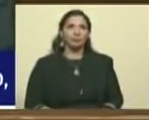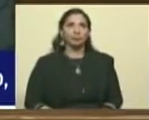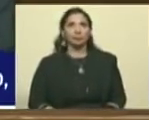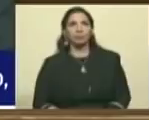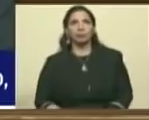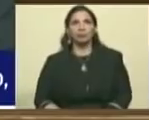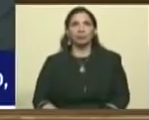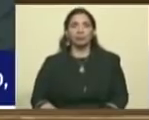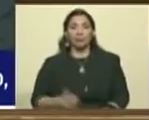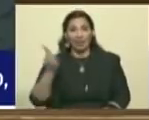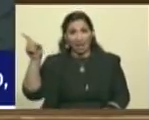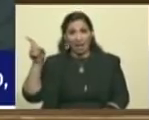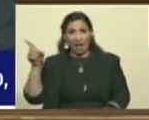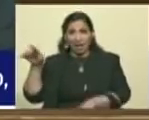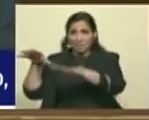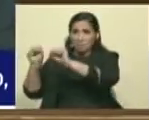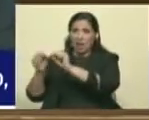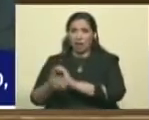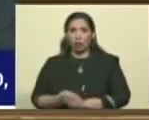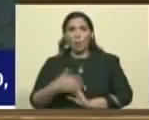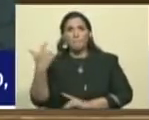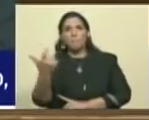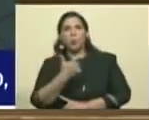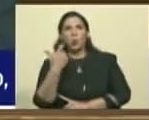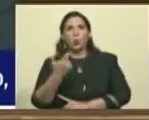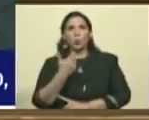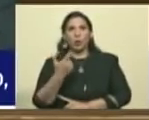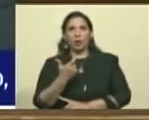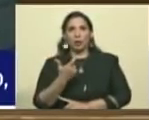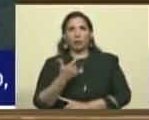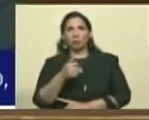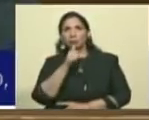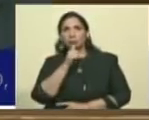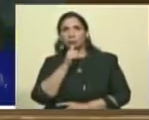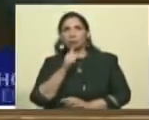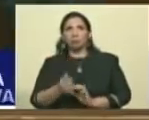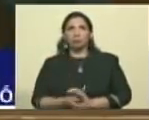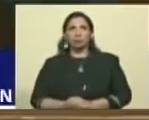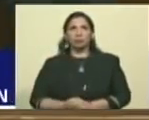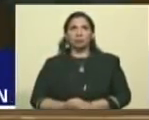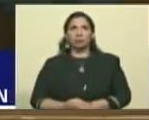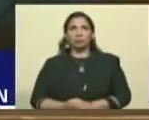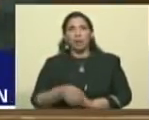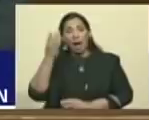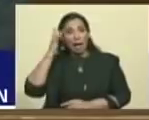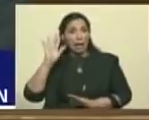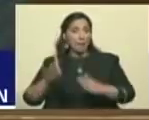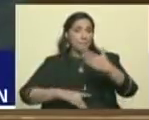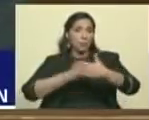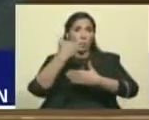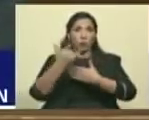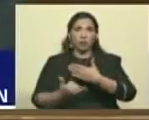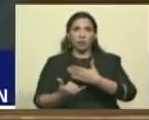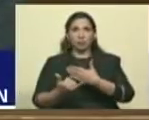Ellos buscarán a los que se dejan masajallar el ego. Buscarán a los que creen que tienen proyectos